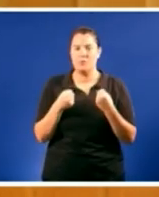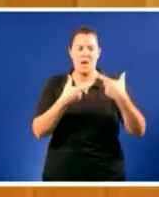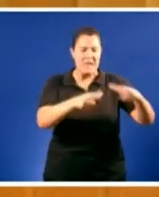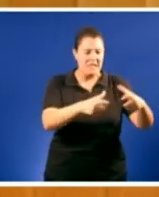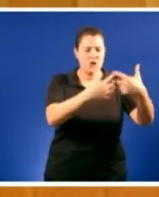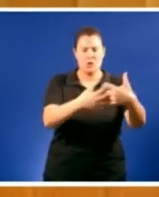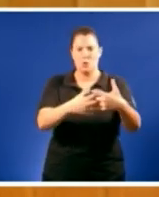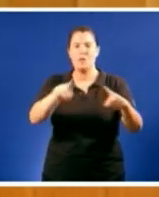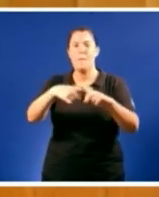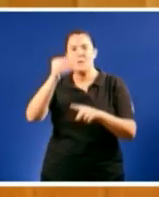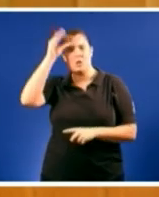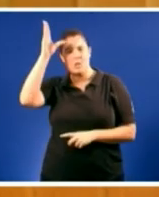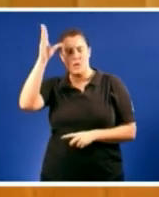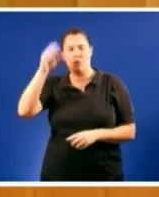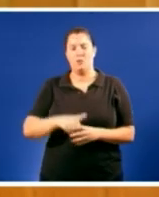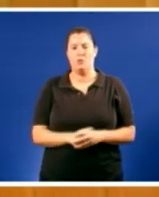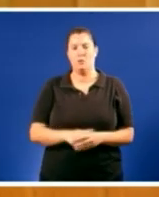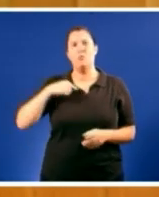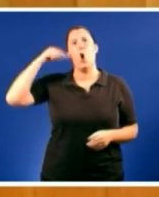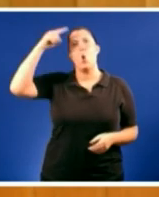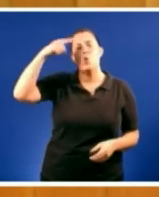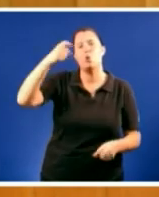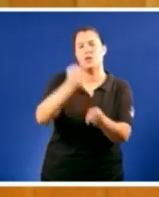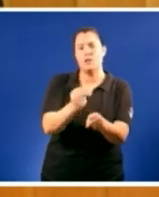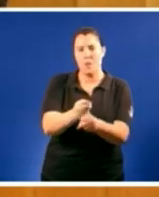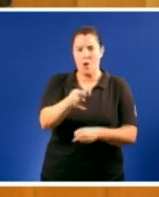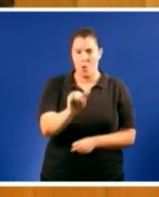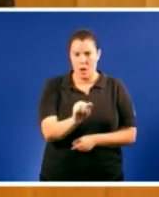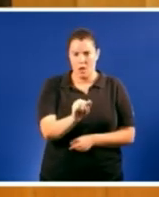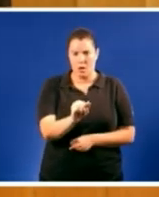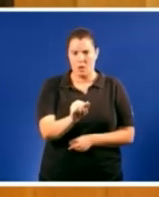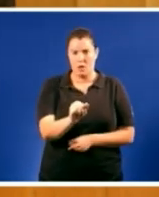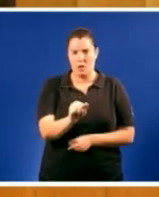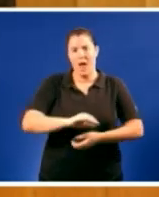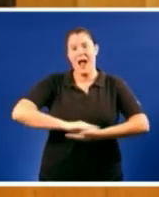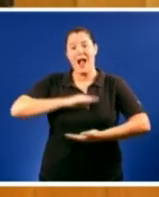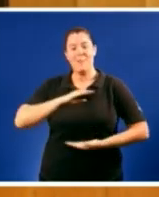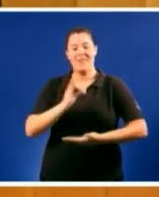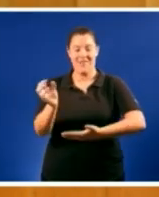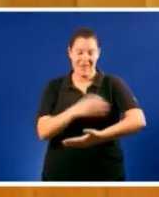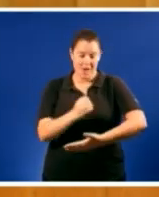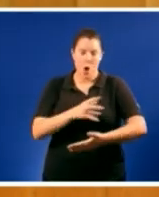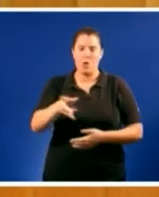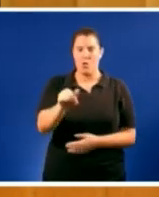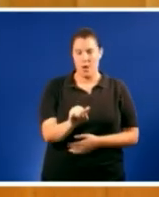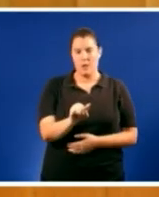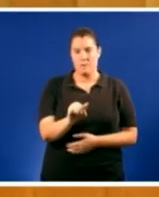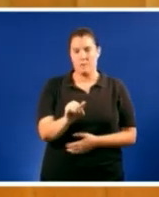do conhecemento temos cultura de traballo temos capacidade de aforro temos